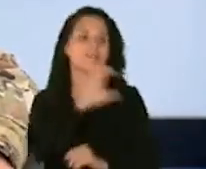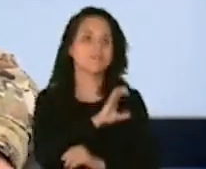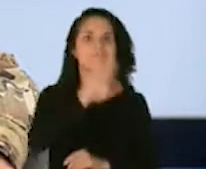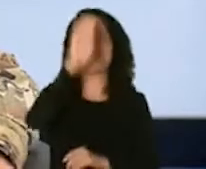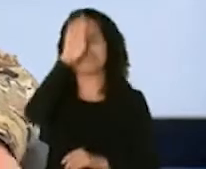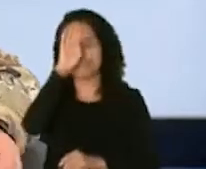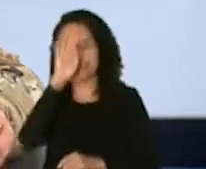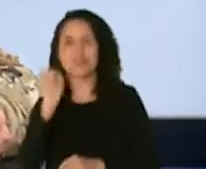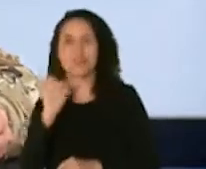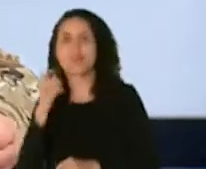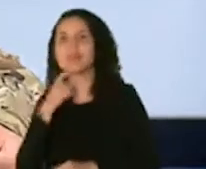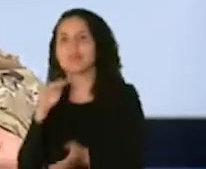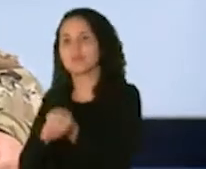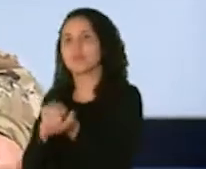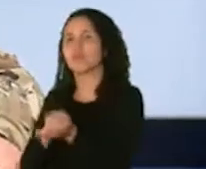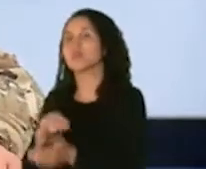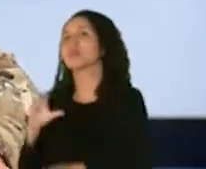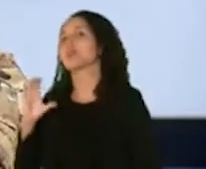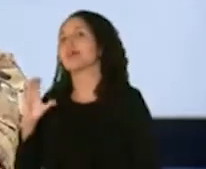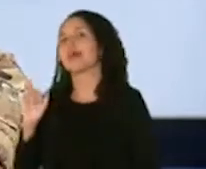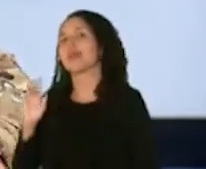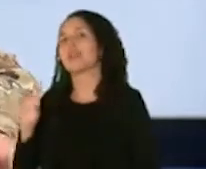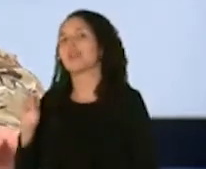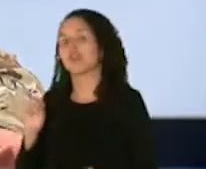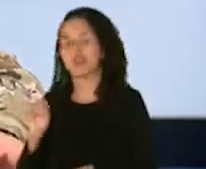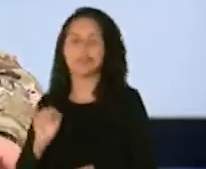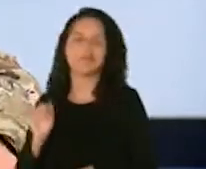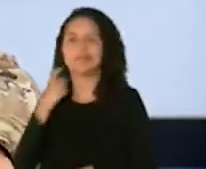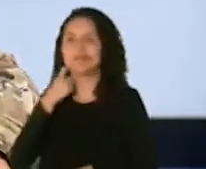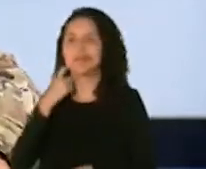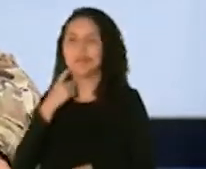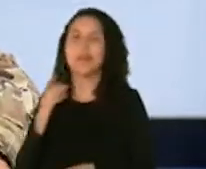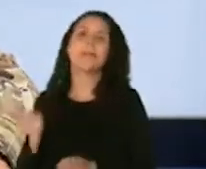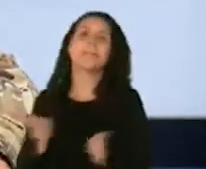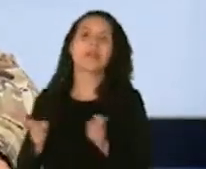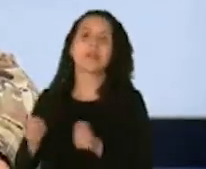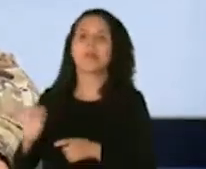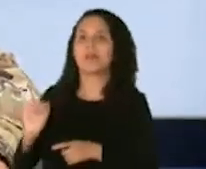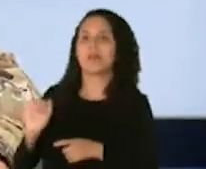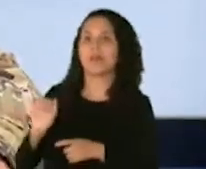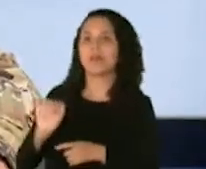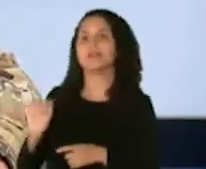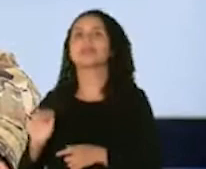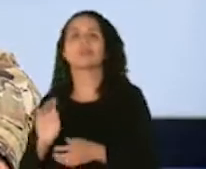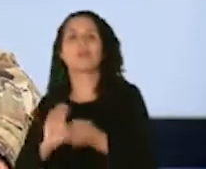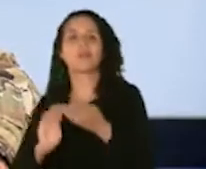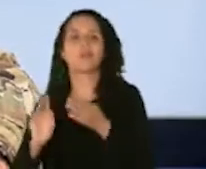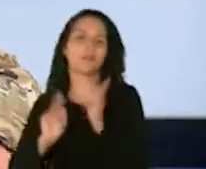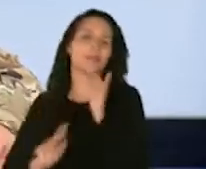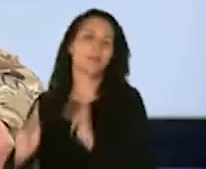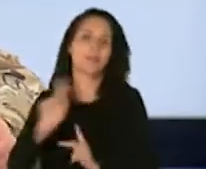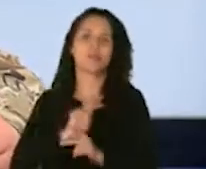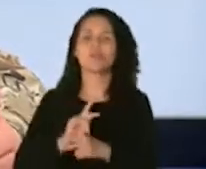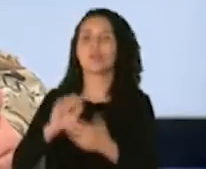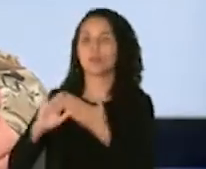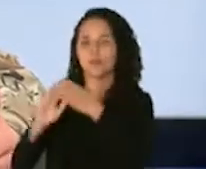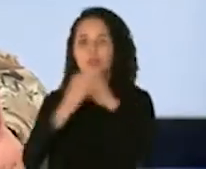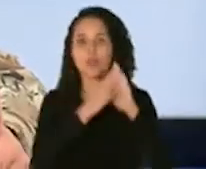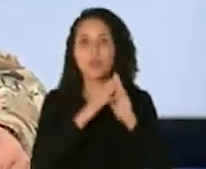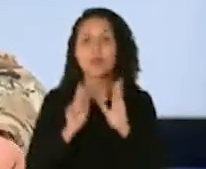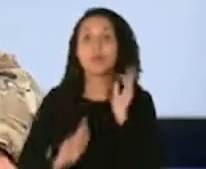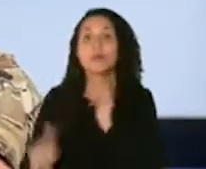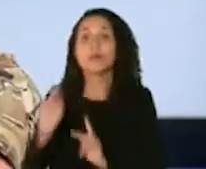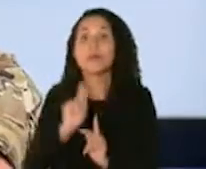como decía la doctora Cardona, la policía, bomberos, manejo de emergencia estatal, municipal, lo que son personas